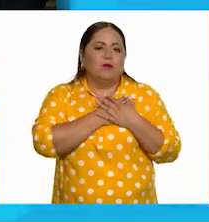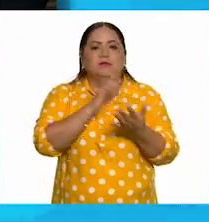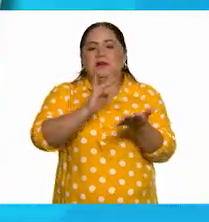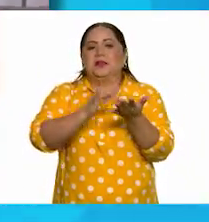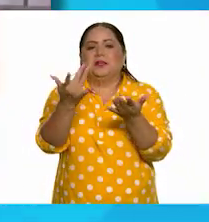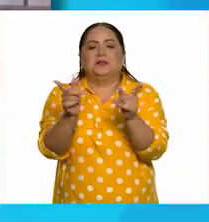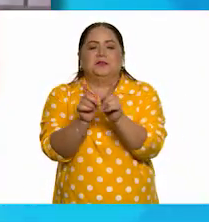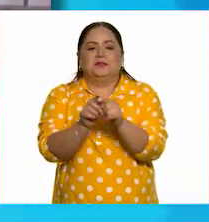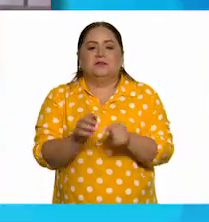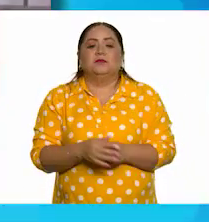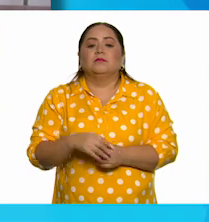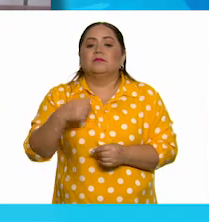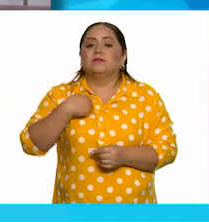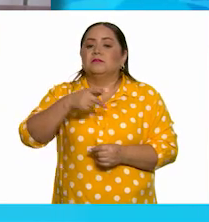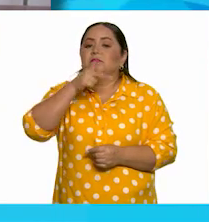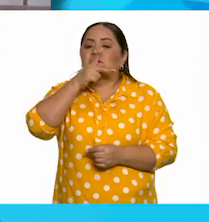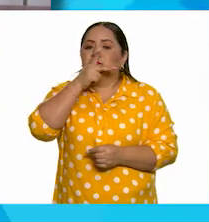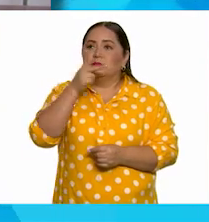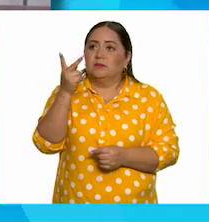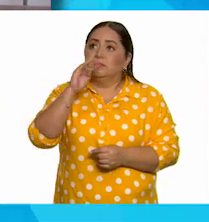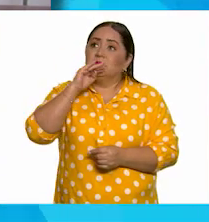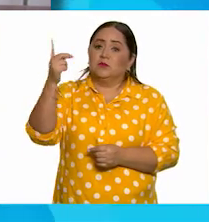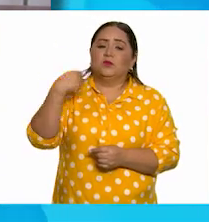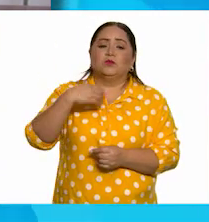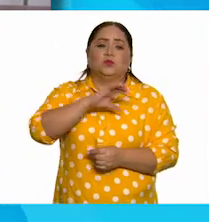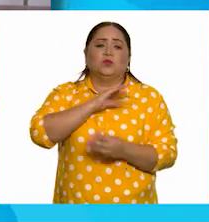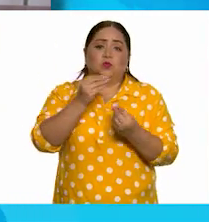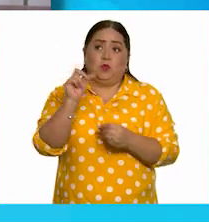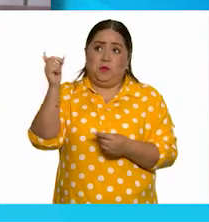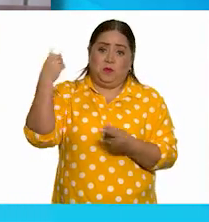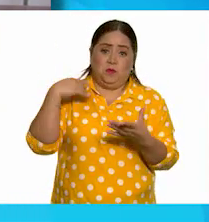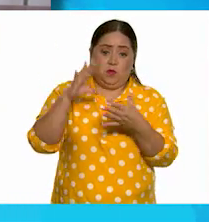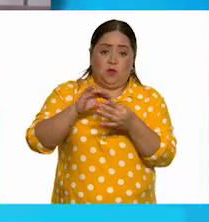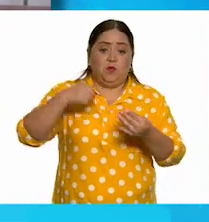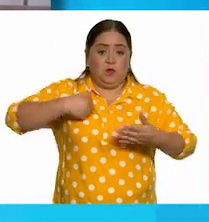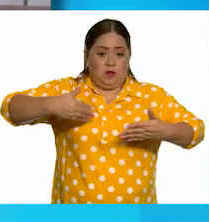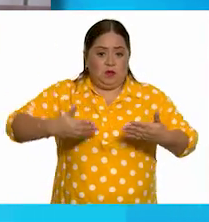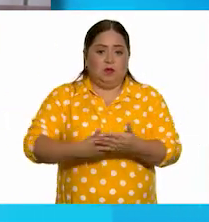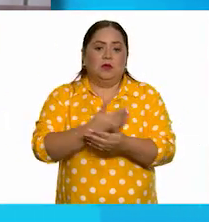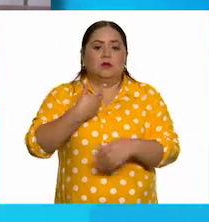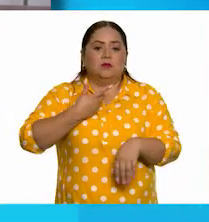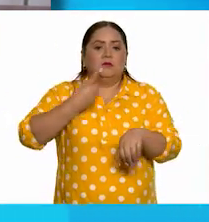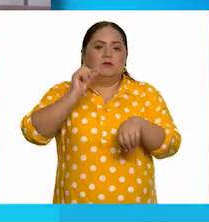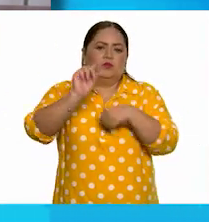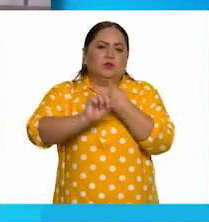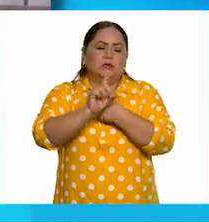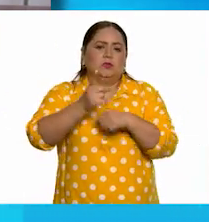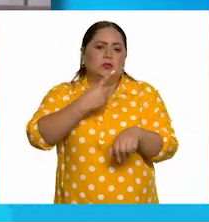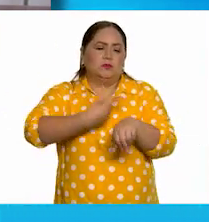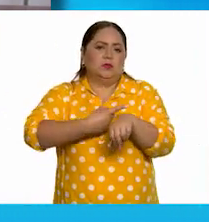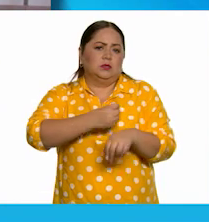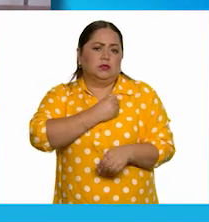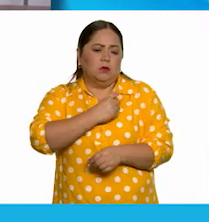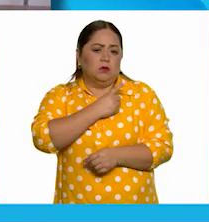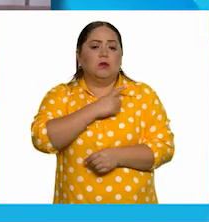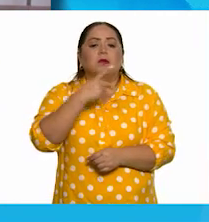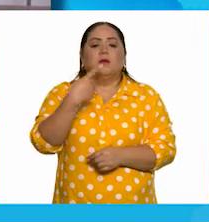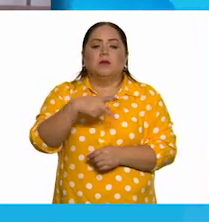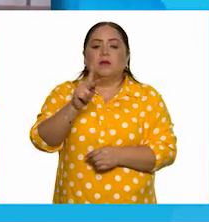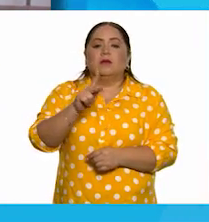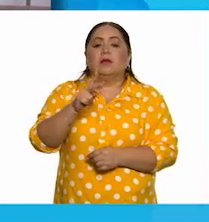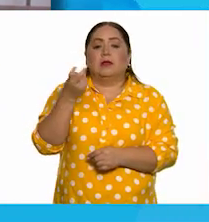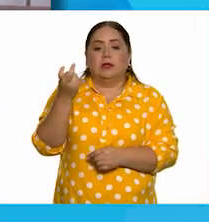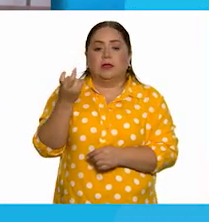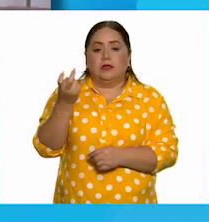Gracias. Mis papás que me quieren mucho me han platicado que cuando nací tuve un problema de salud. Teniendo que